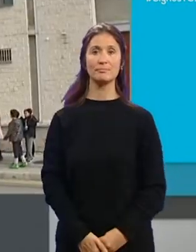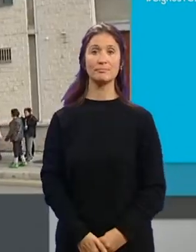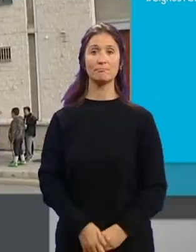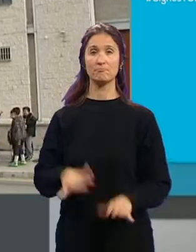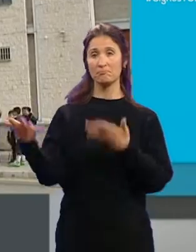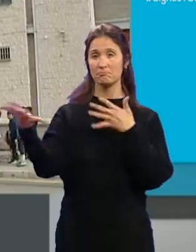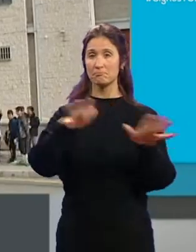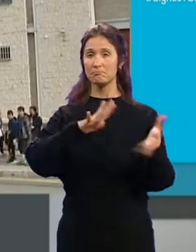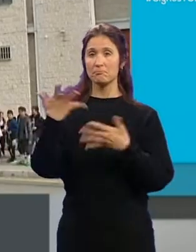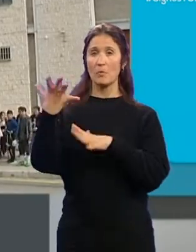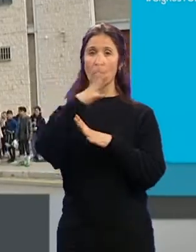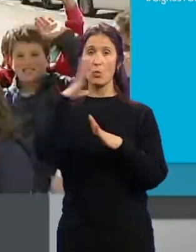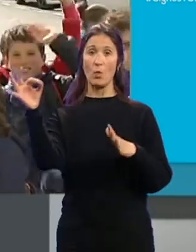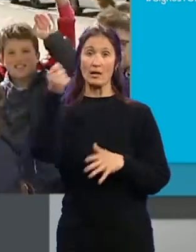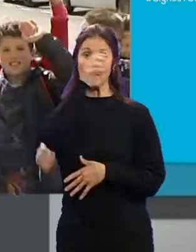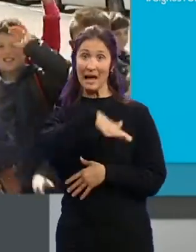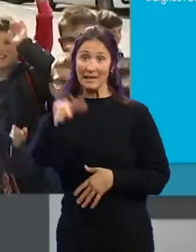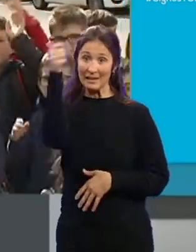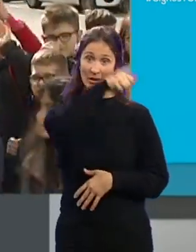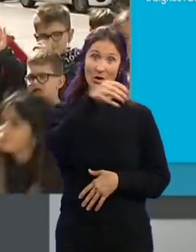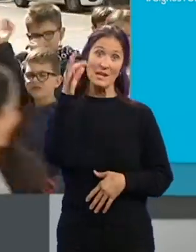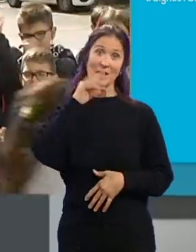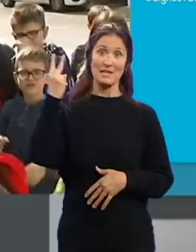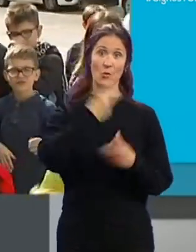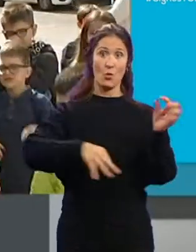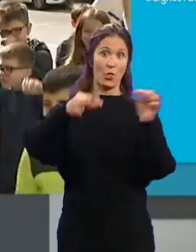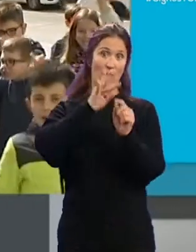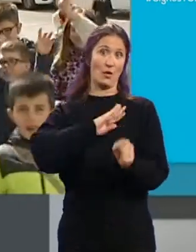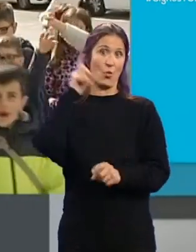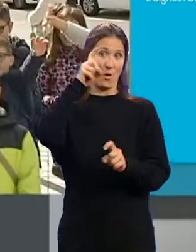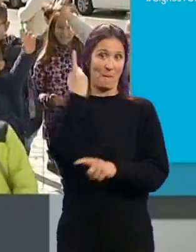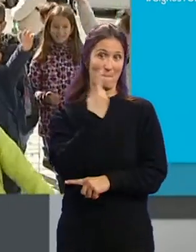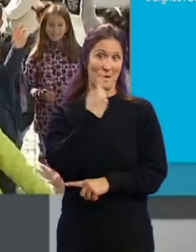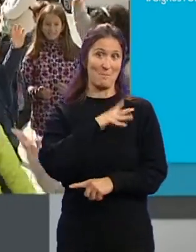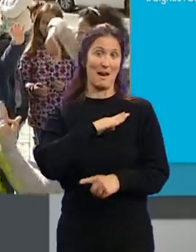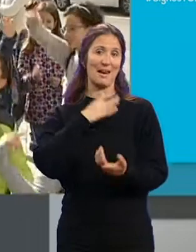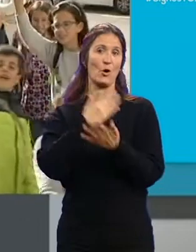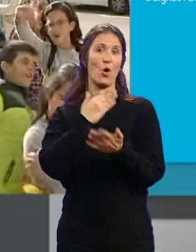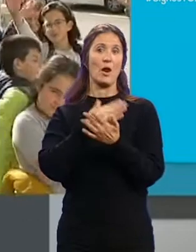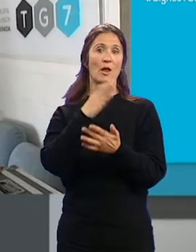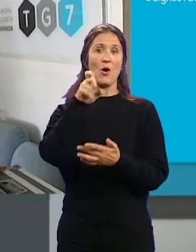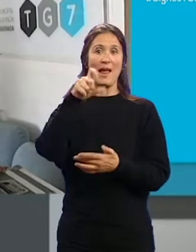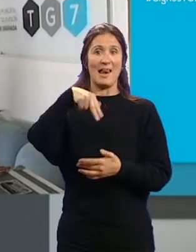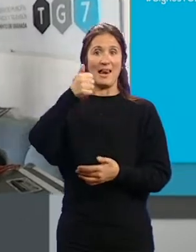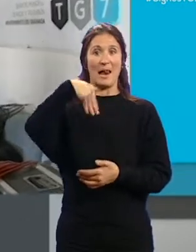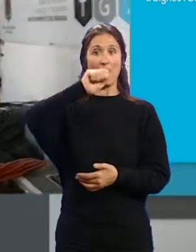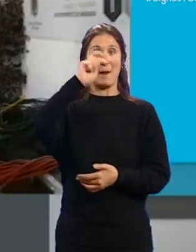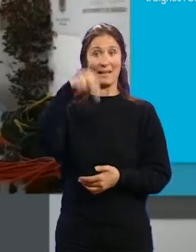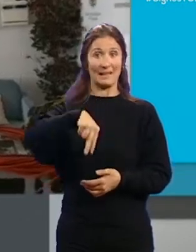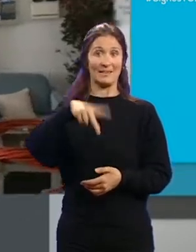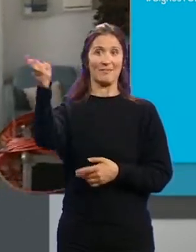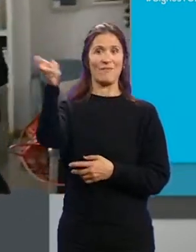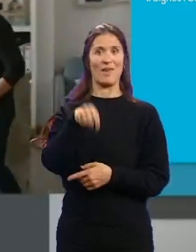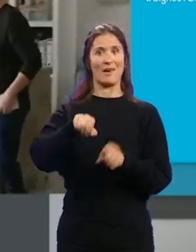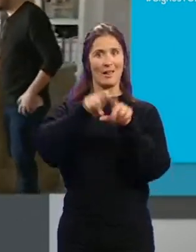Alrededor de 50 niños y niñas del segundo ciclo... ...de educación primaria del Colegio Elena Martín Vivaldi... ...se han acercado a